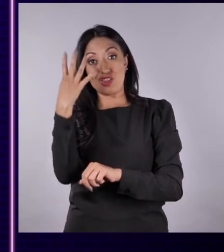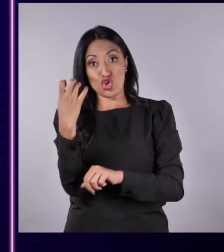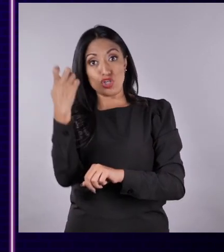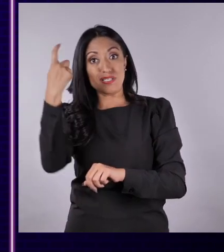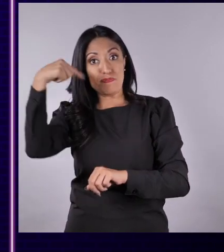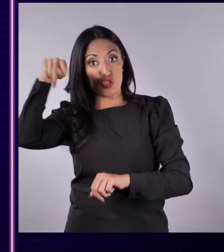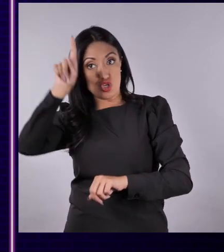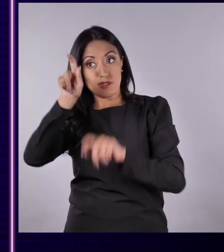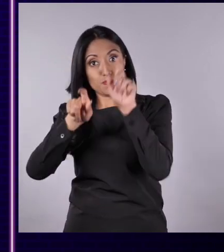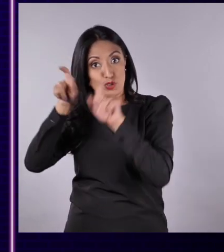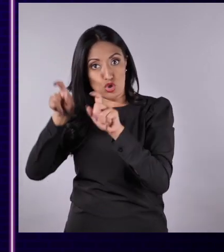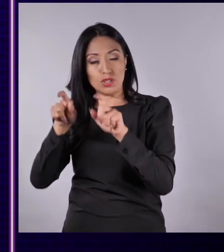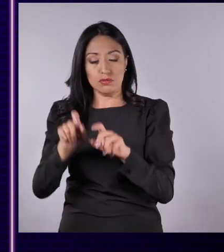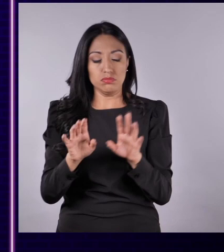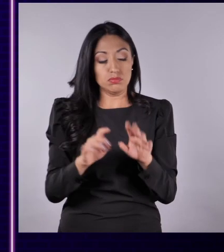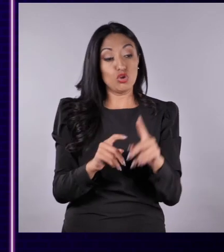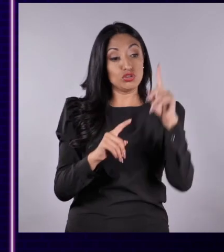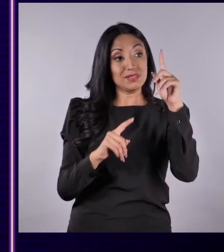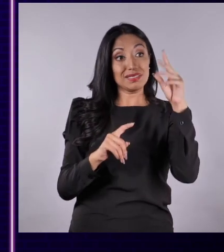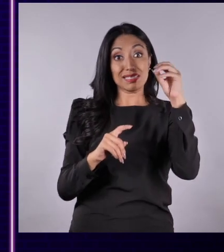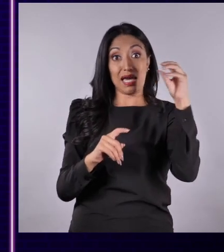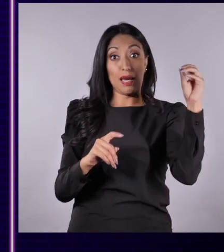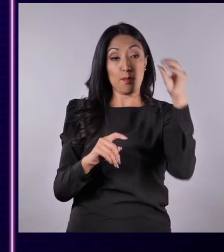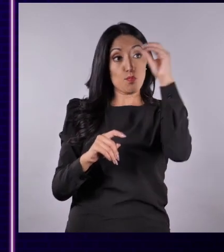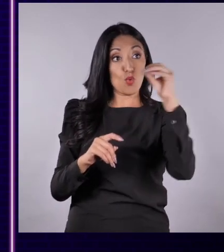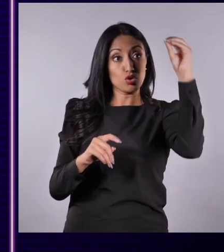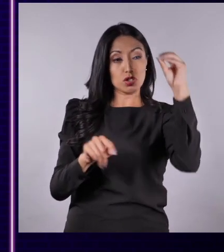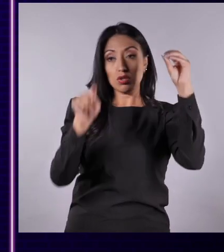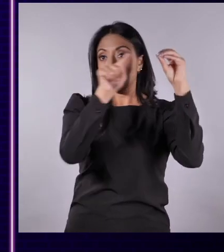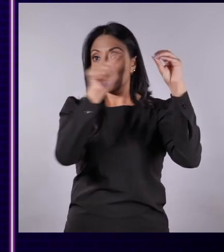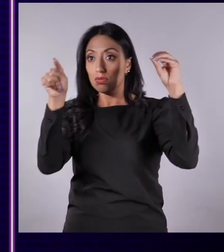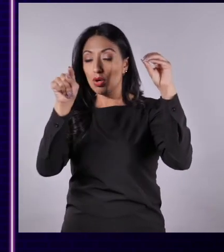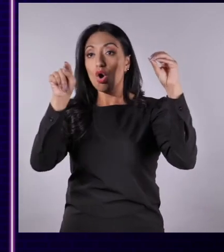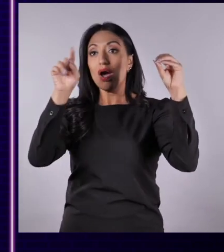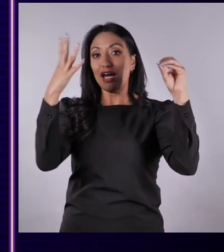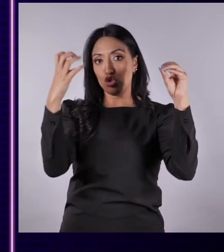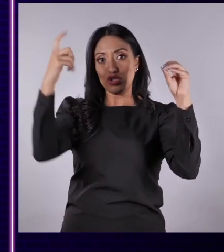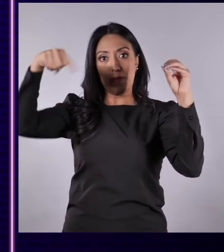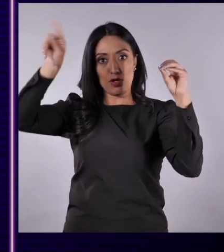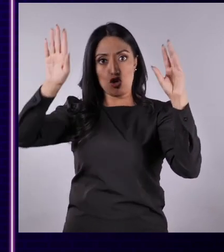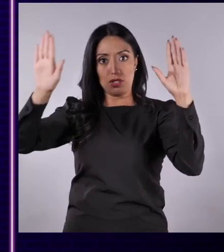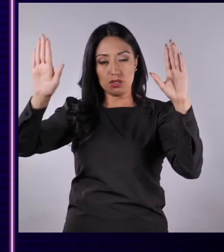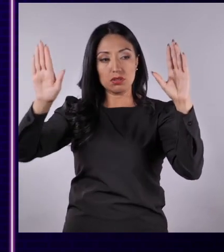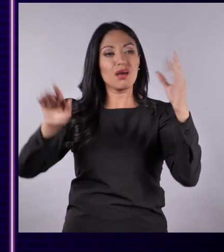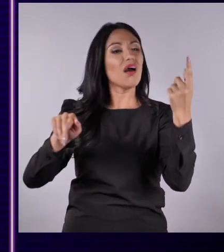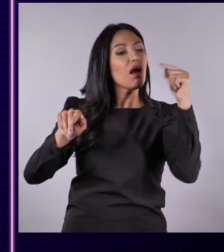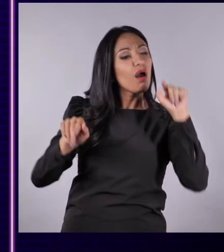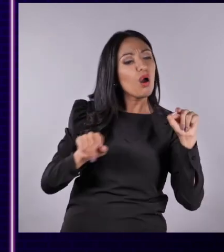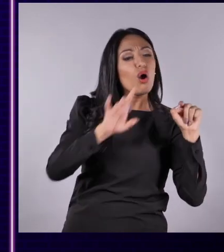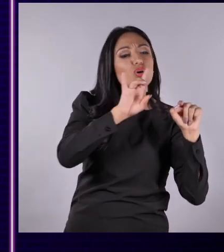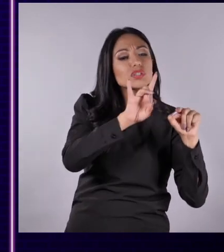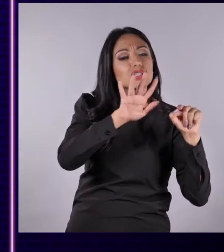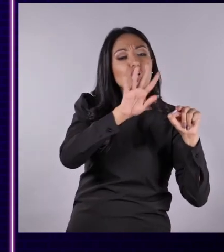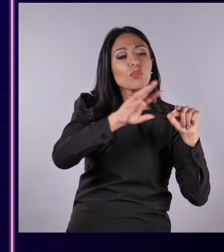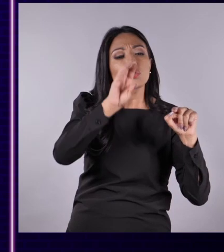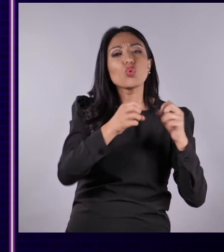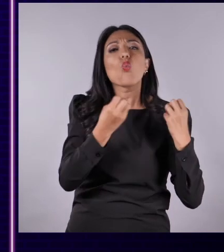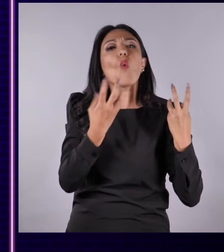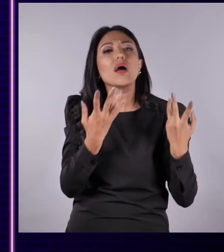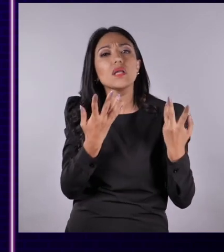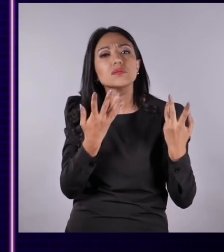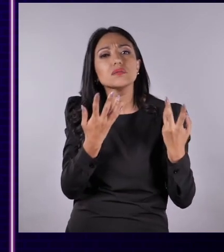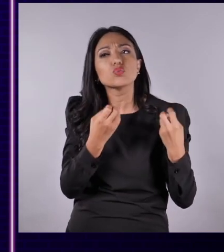.483.499 personas, el 85.6%,